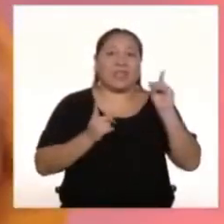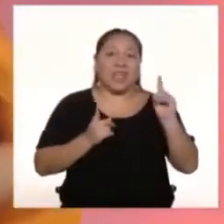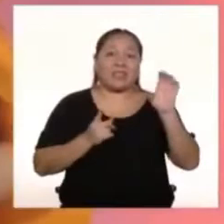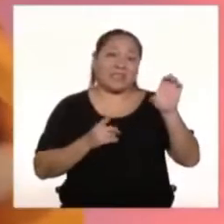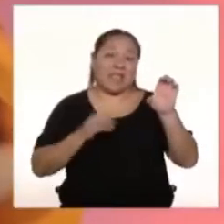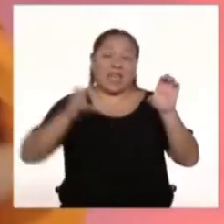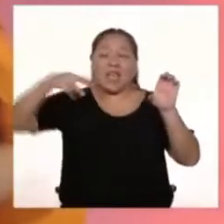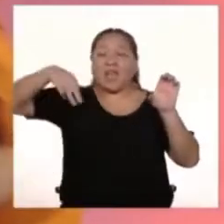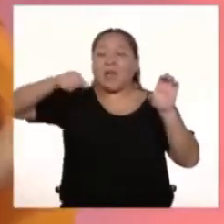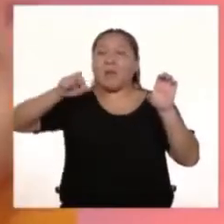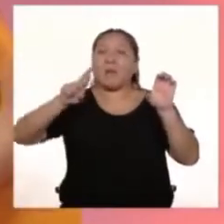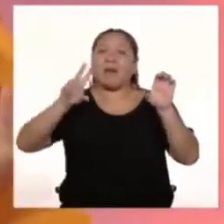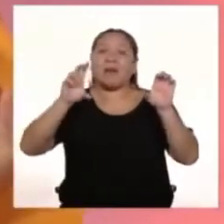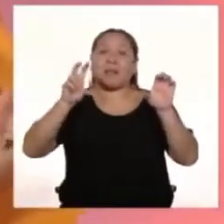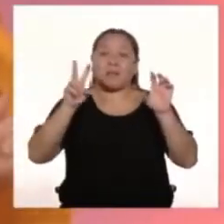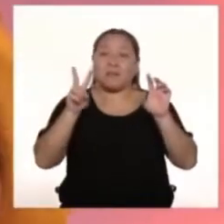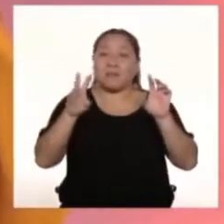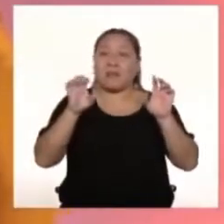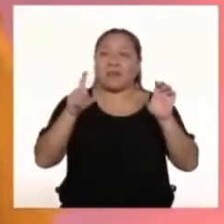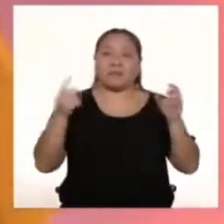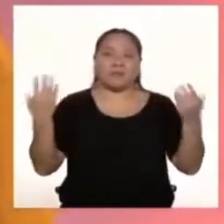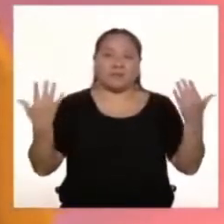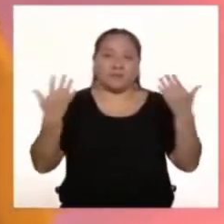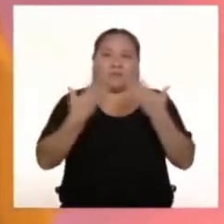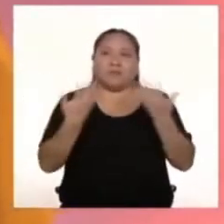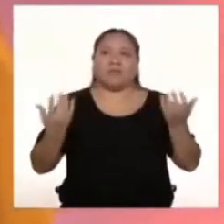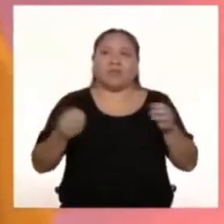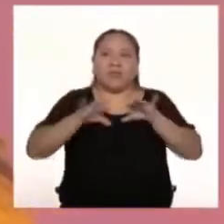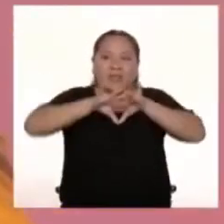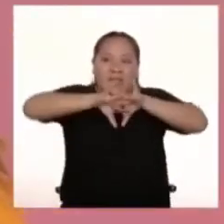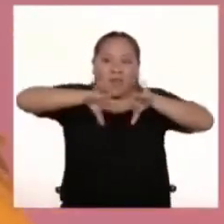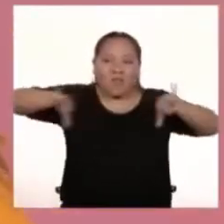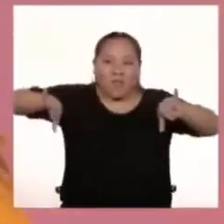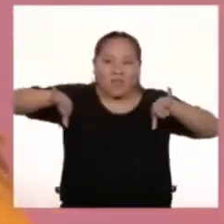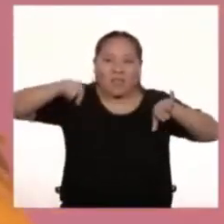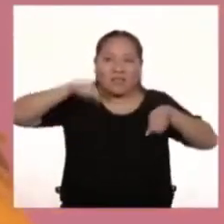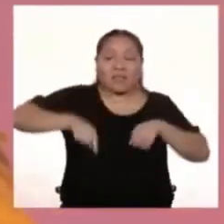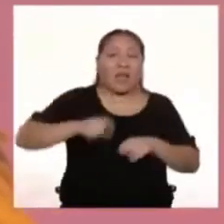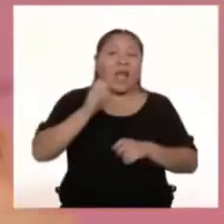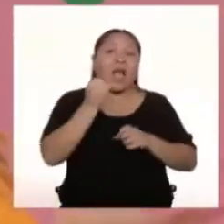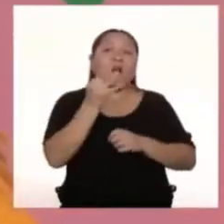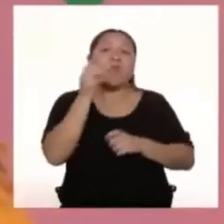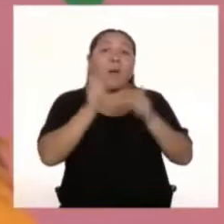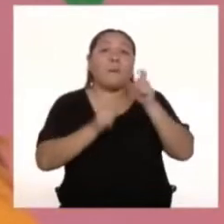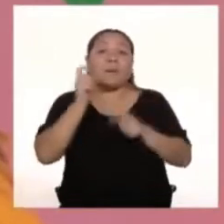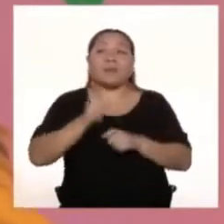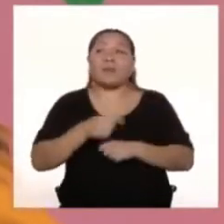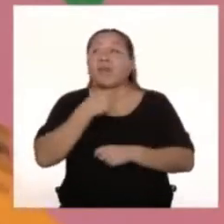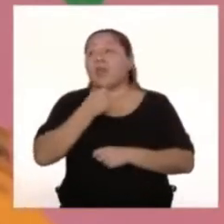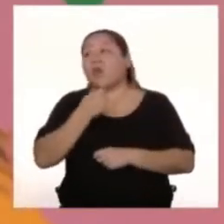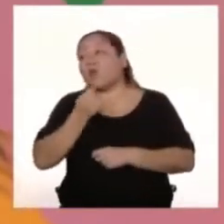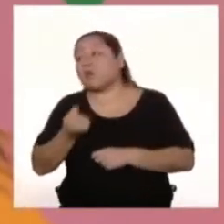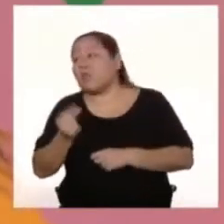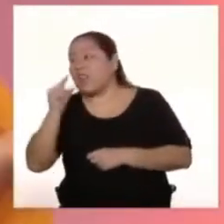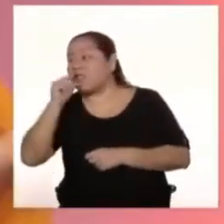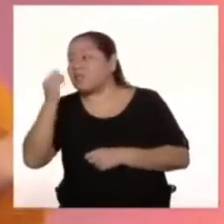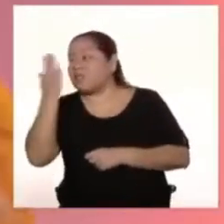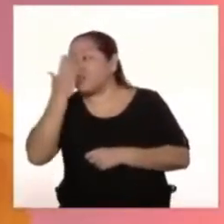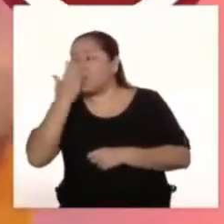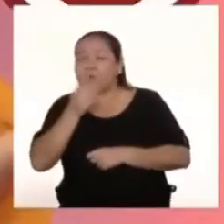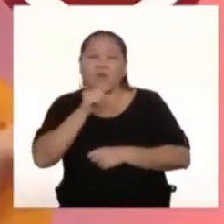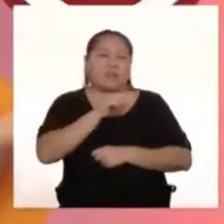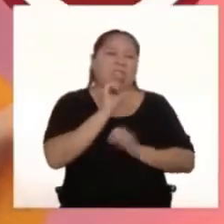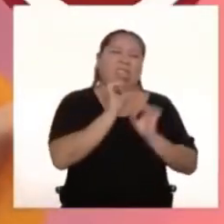pregunta Que todos nos hacemos Este es un versus Que divide al planeta Así como hay gente Que prefiere las aceitunas Y gente que las odia